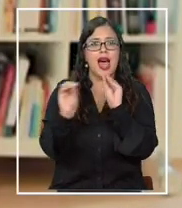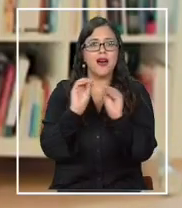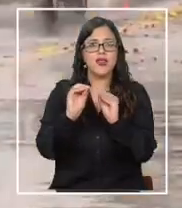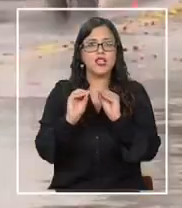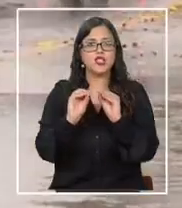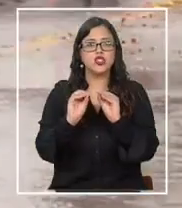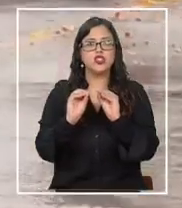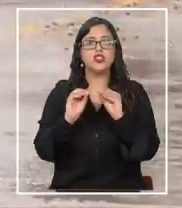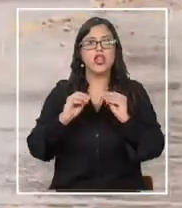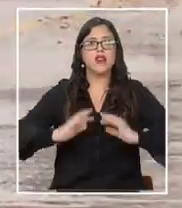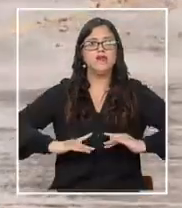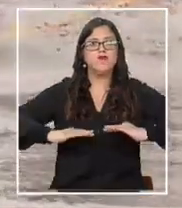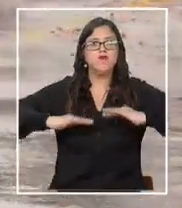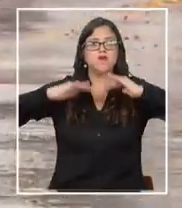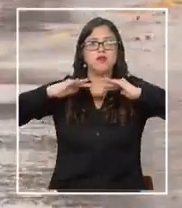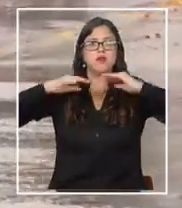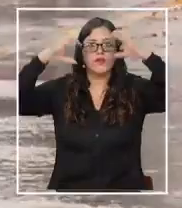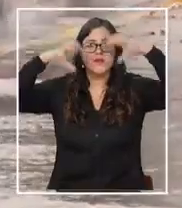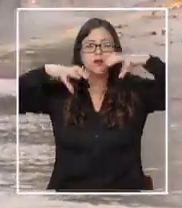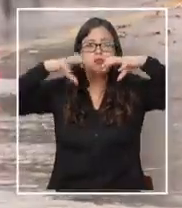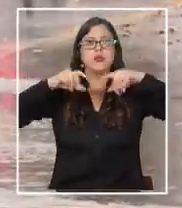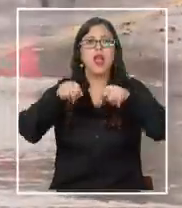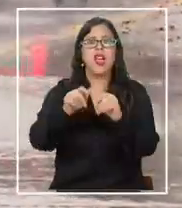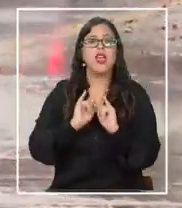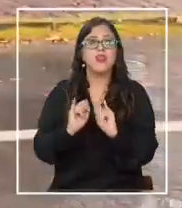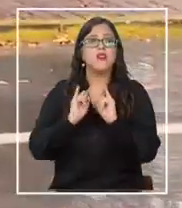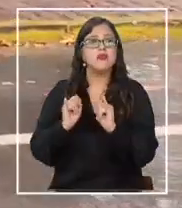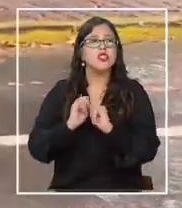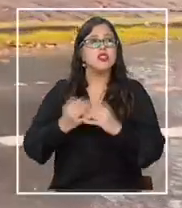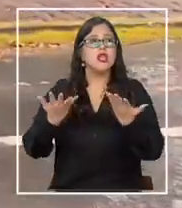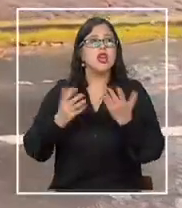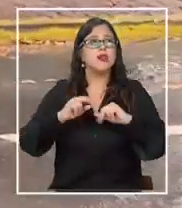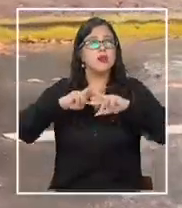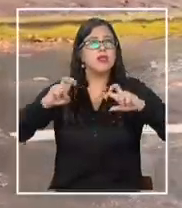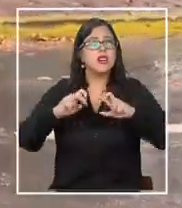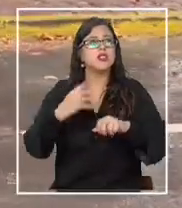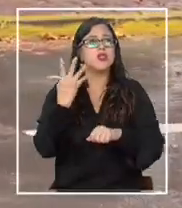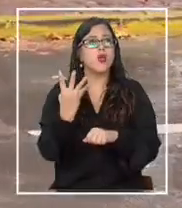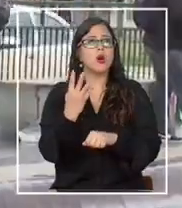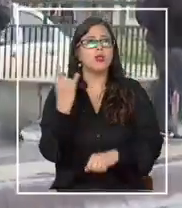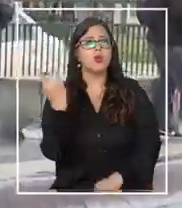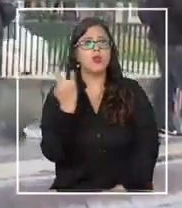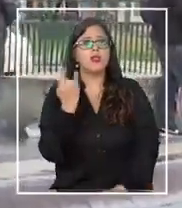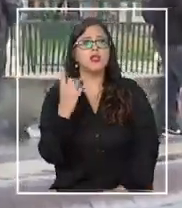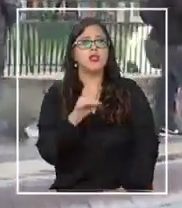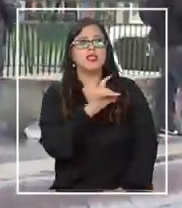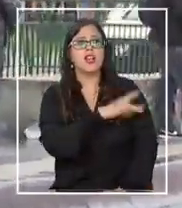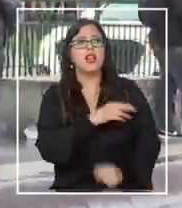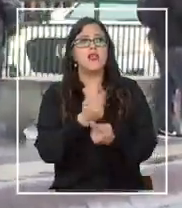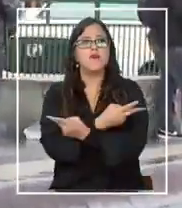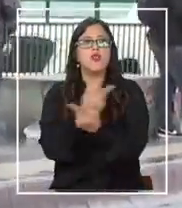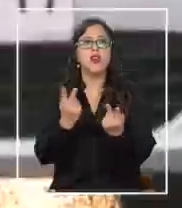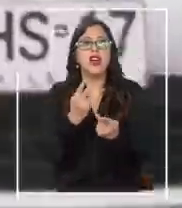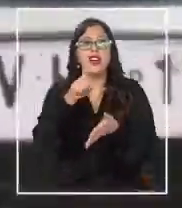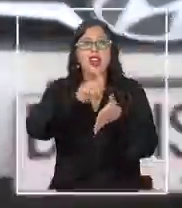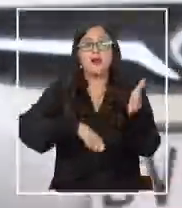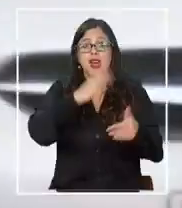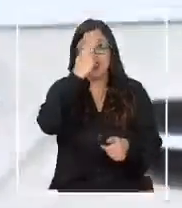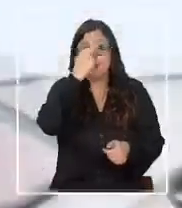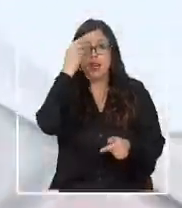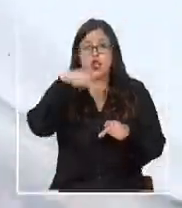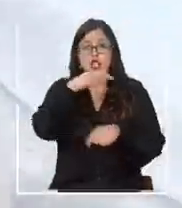inundación. De acuerdo con la información de un estudio realizado por cuatro universidades chilenas y publicado en marzo de este año,